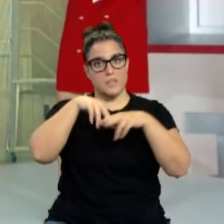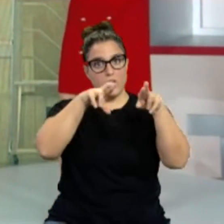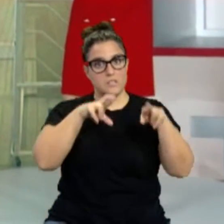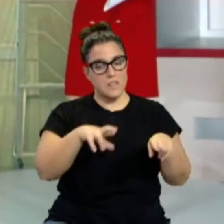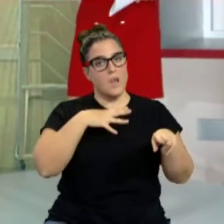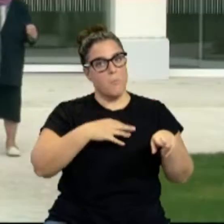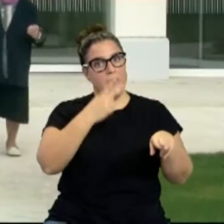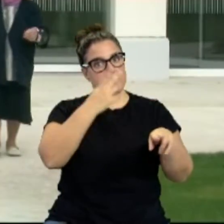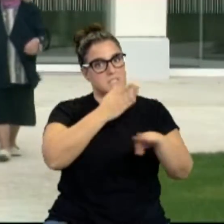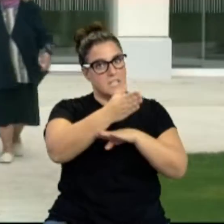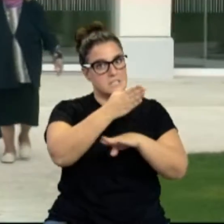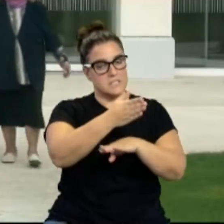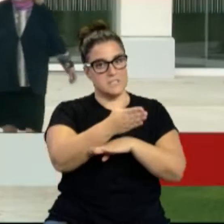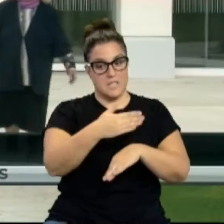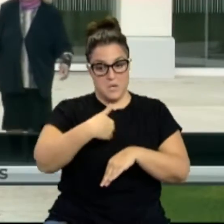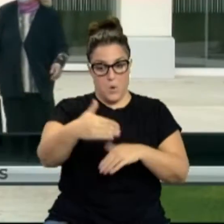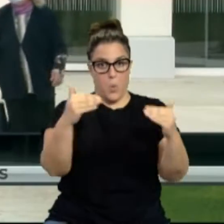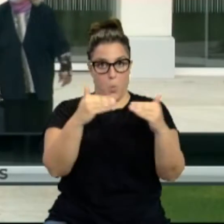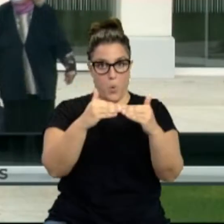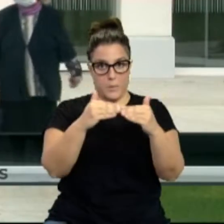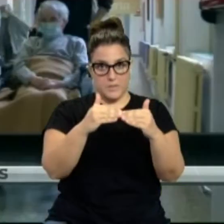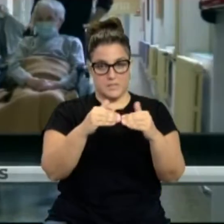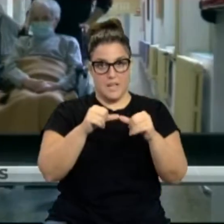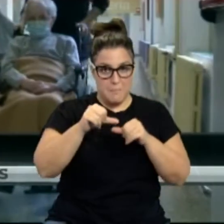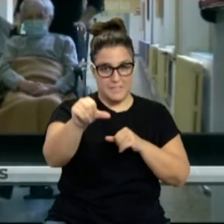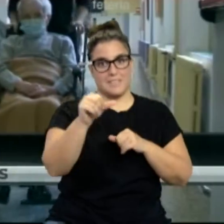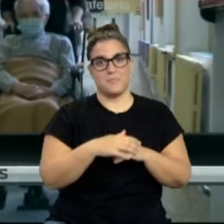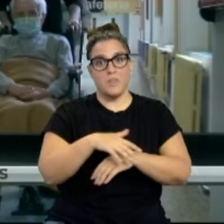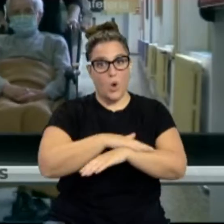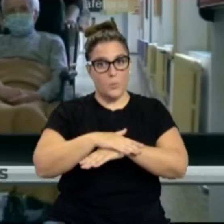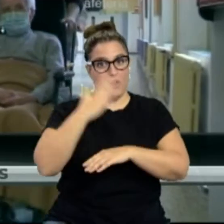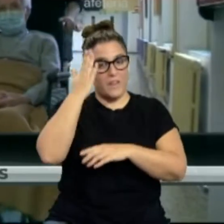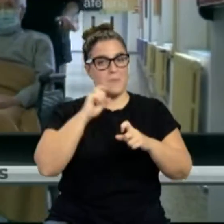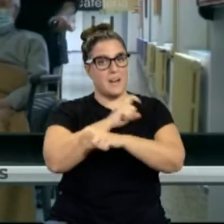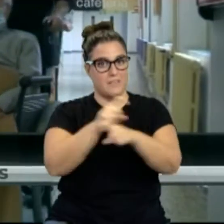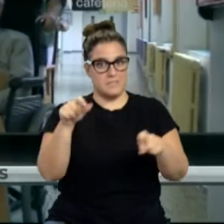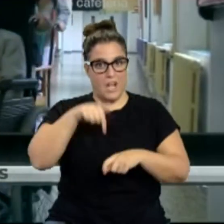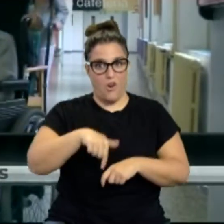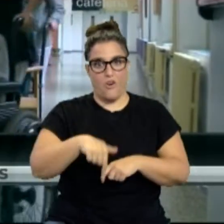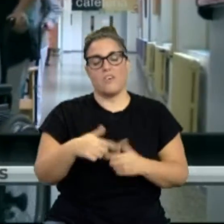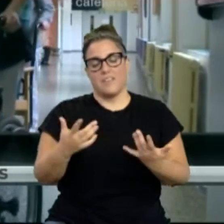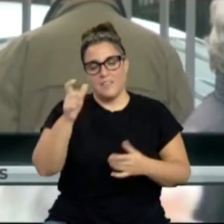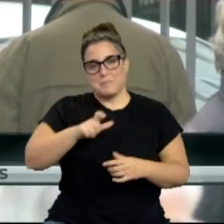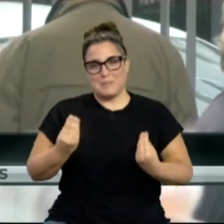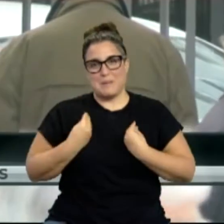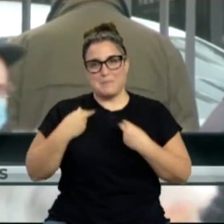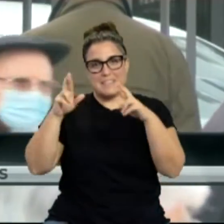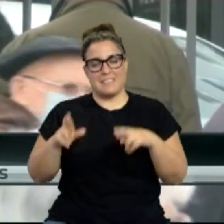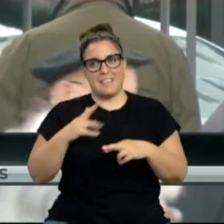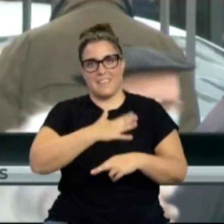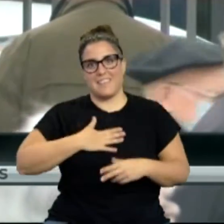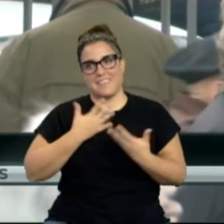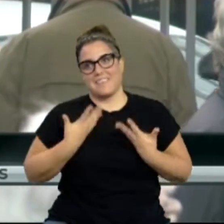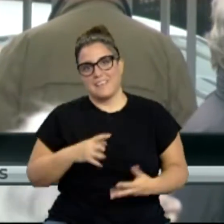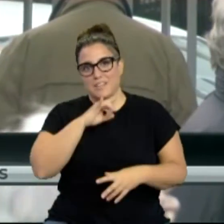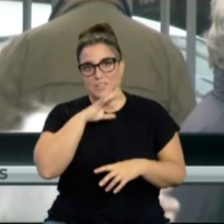visitas a partir del próximo jueves. Así lo ha anunciado hoy el gobierno de Navarra. Una noticia que reciben con gran satisfacción en los centros de mayores.